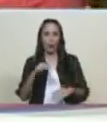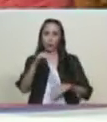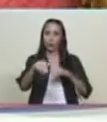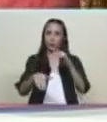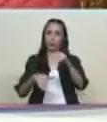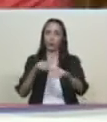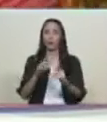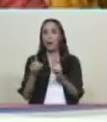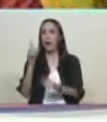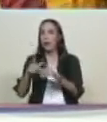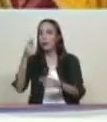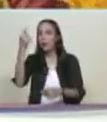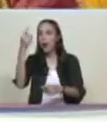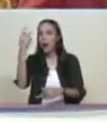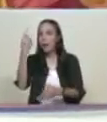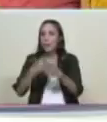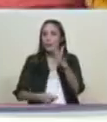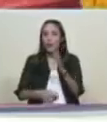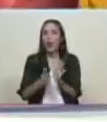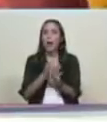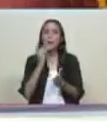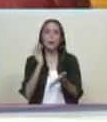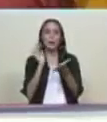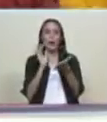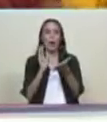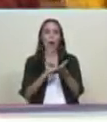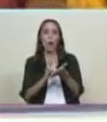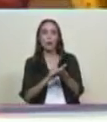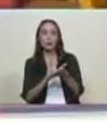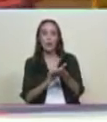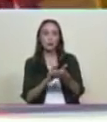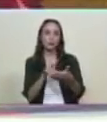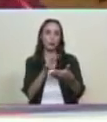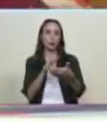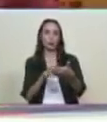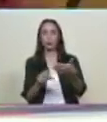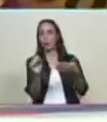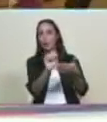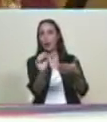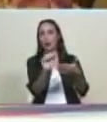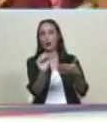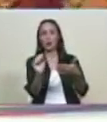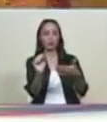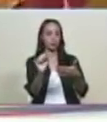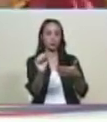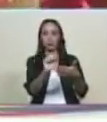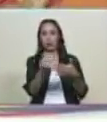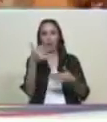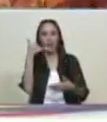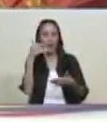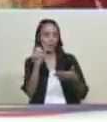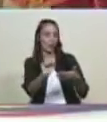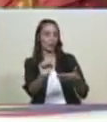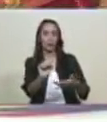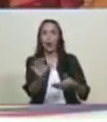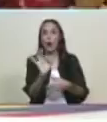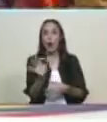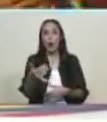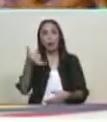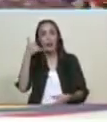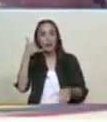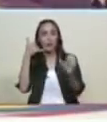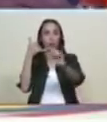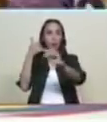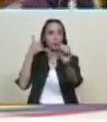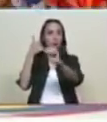no esté leyendo el WhatsApp ni los mensajitos del teléfono mientras maneje no esté